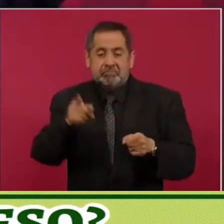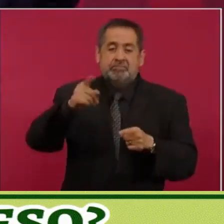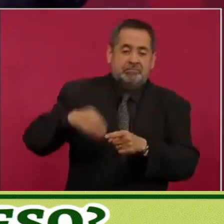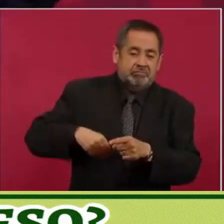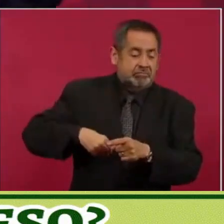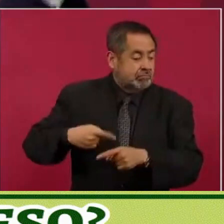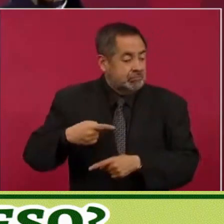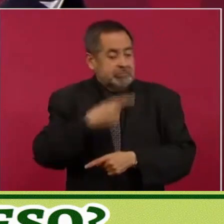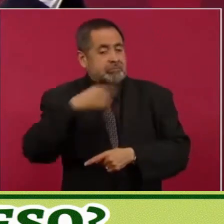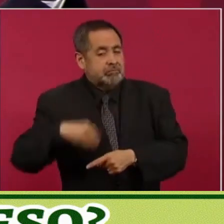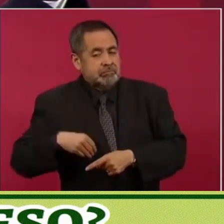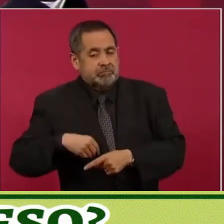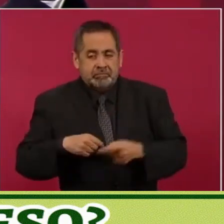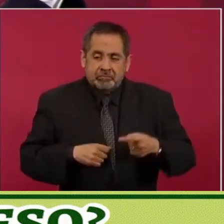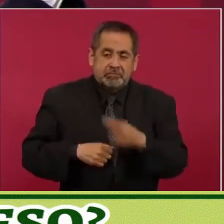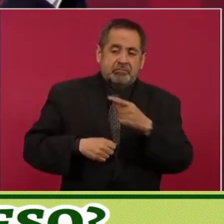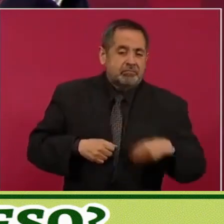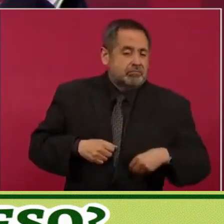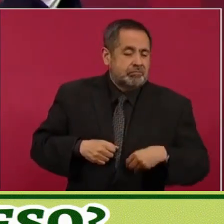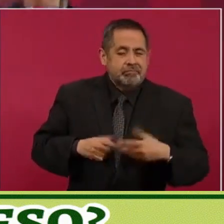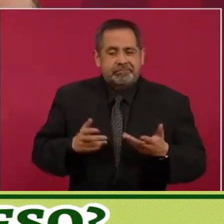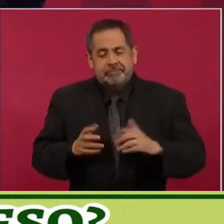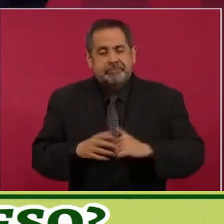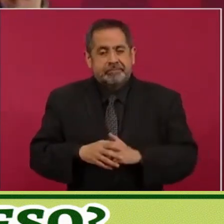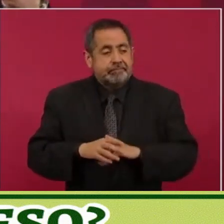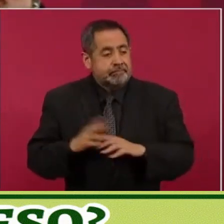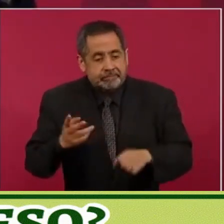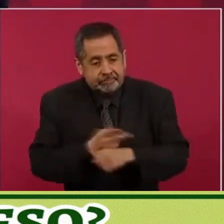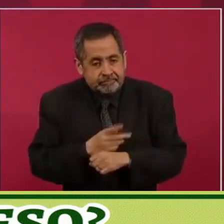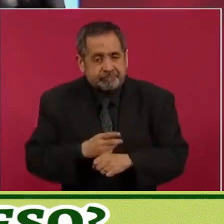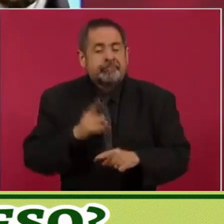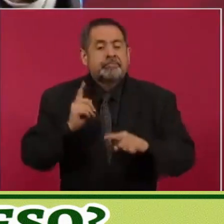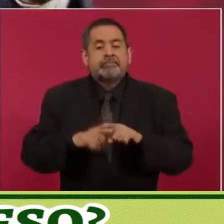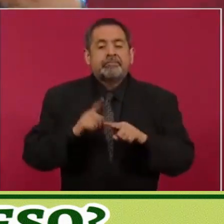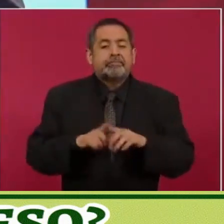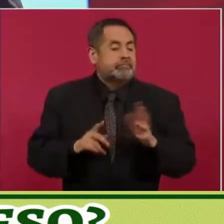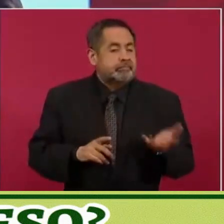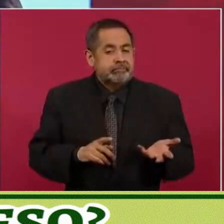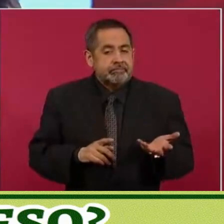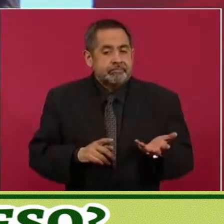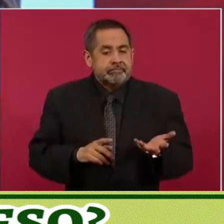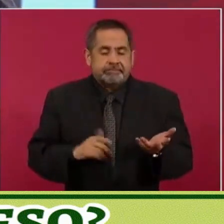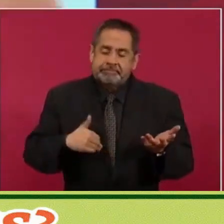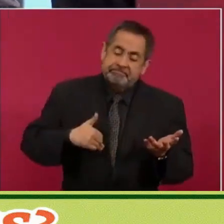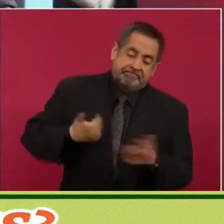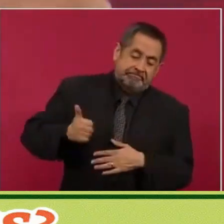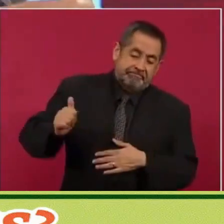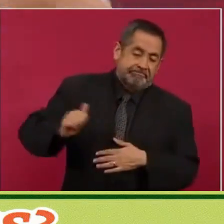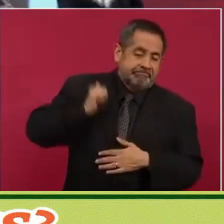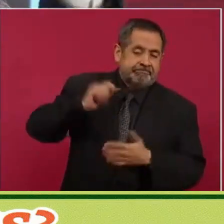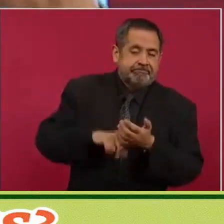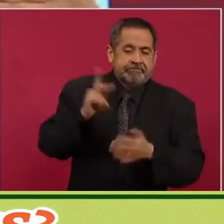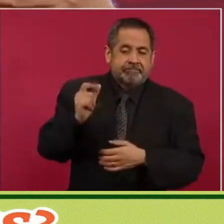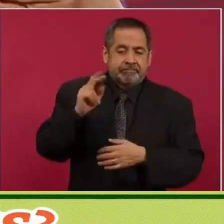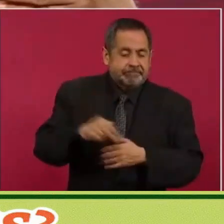los que sacaron raja fueron los del PAN, porque llevaron a la